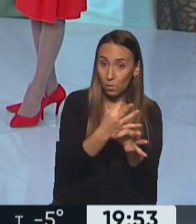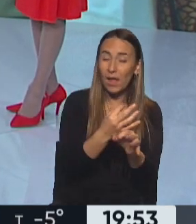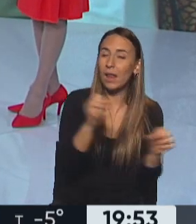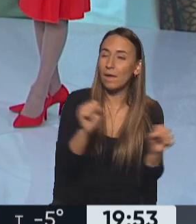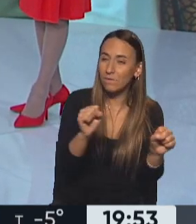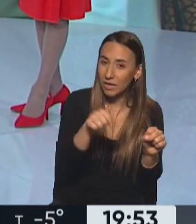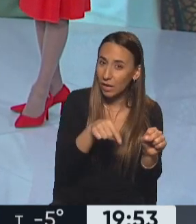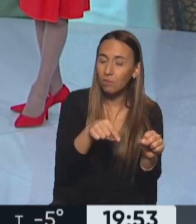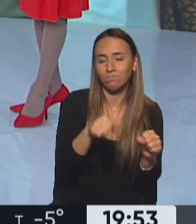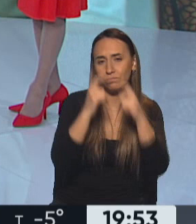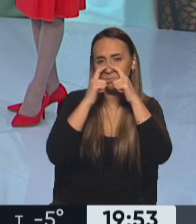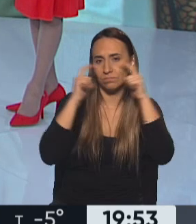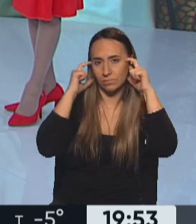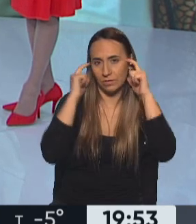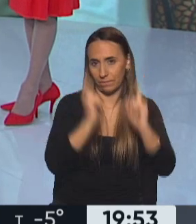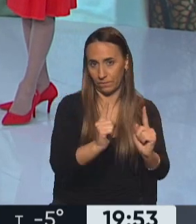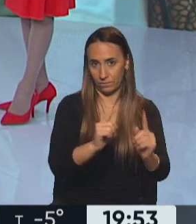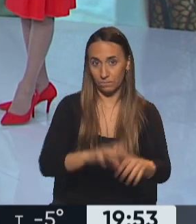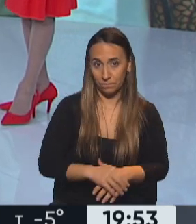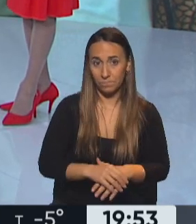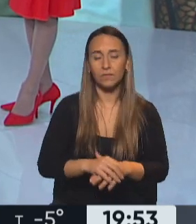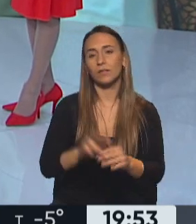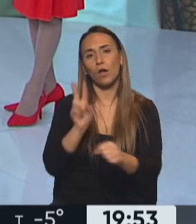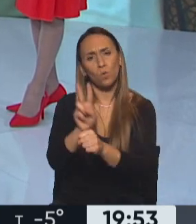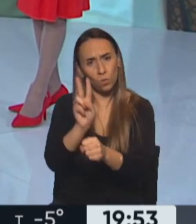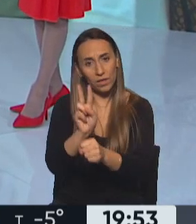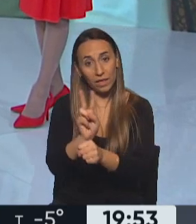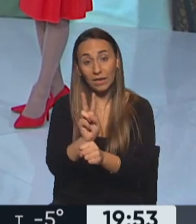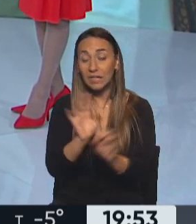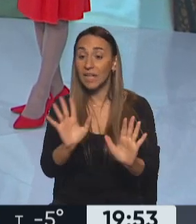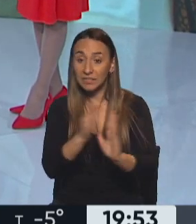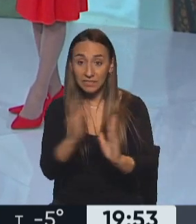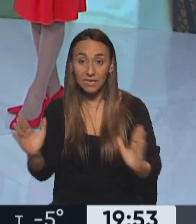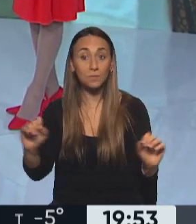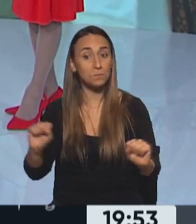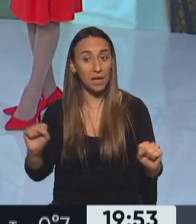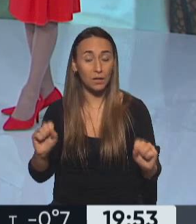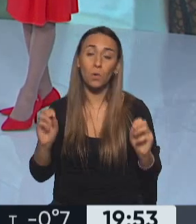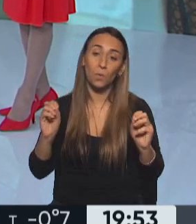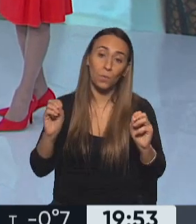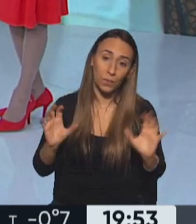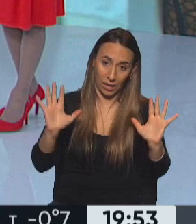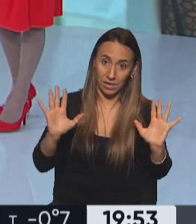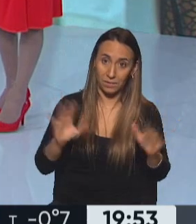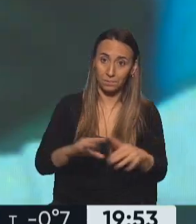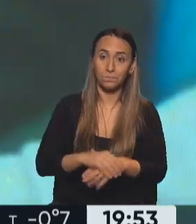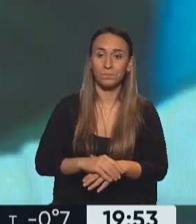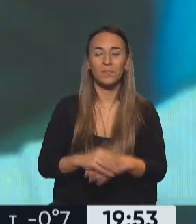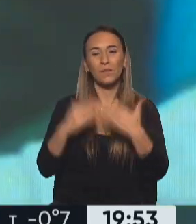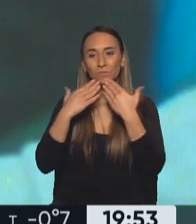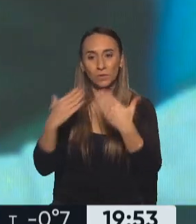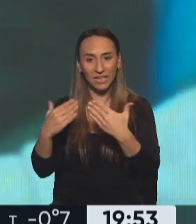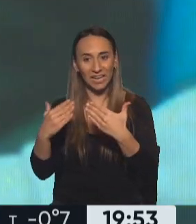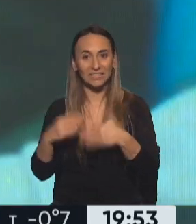hace que no haya la ventilación suficiente. A cuidarse y vamos a pasar un invierno bastante agradable. Nos quedamos con eso. Gracias,